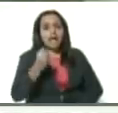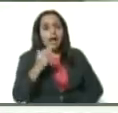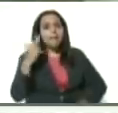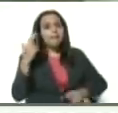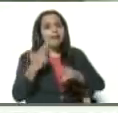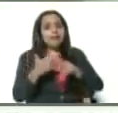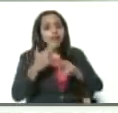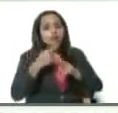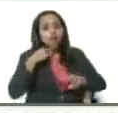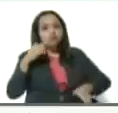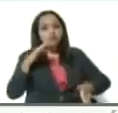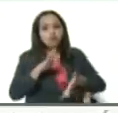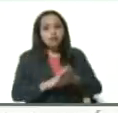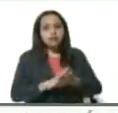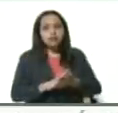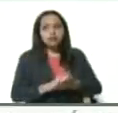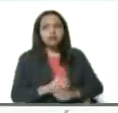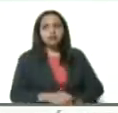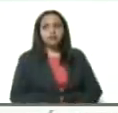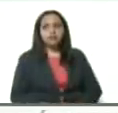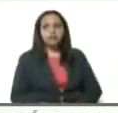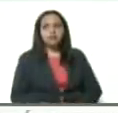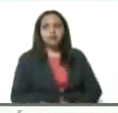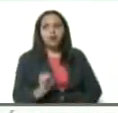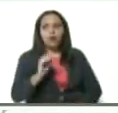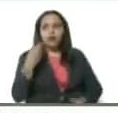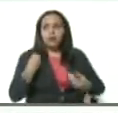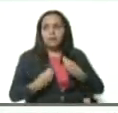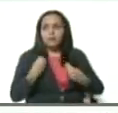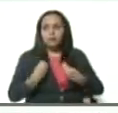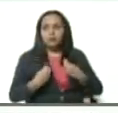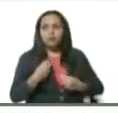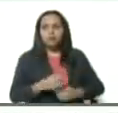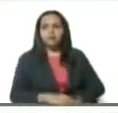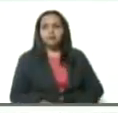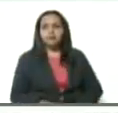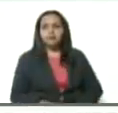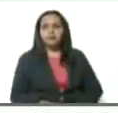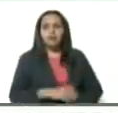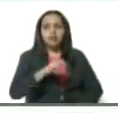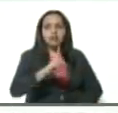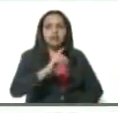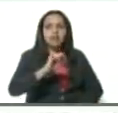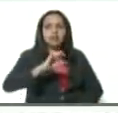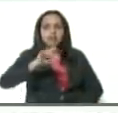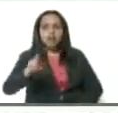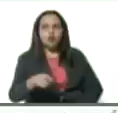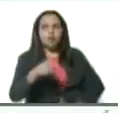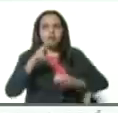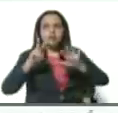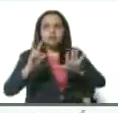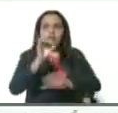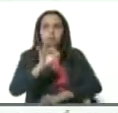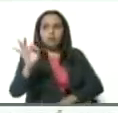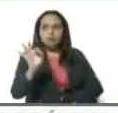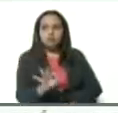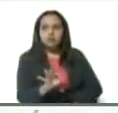mortal, alto riesgo o que le preocupa. Muy bien. Y un 13.7%